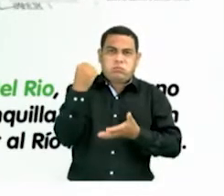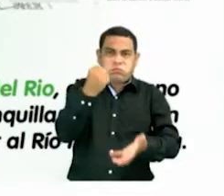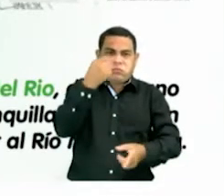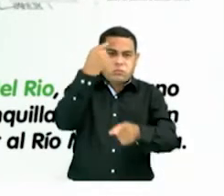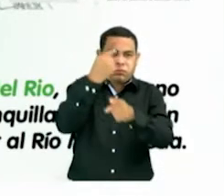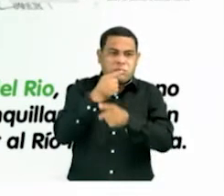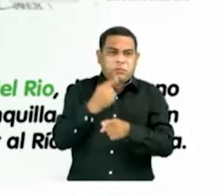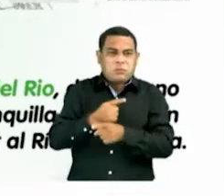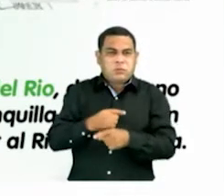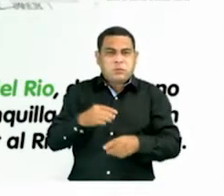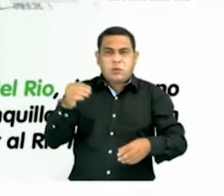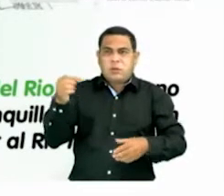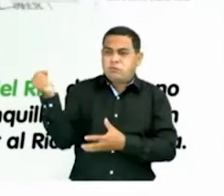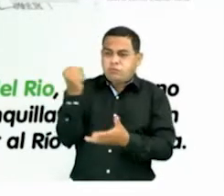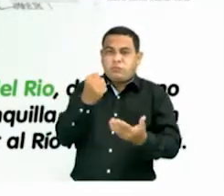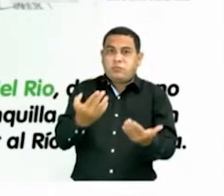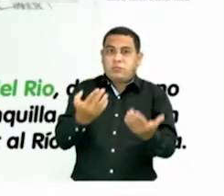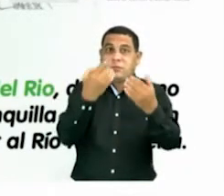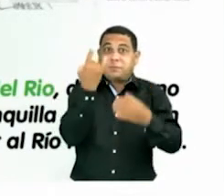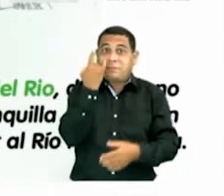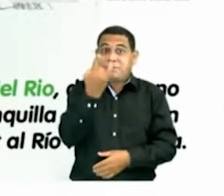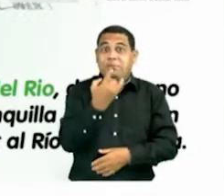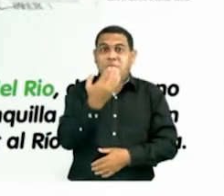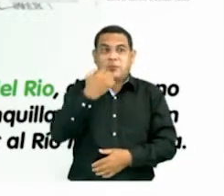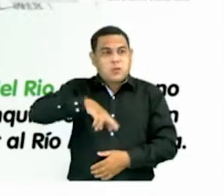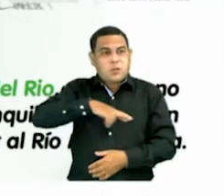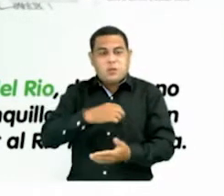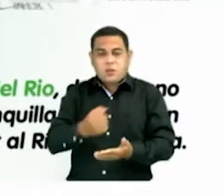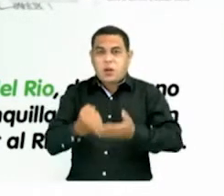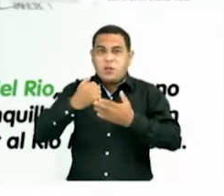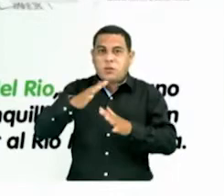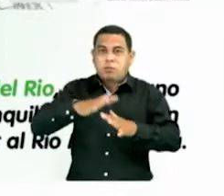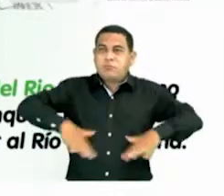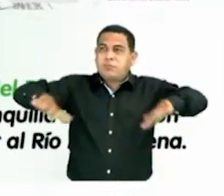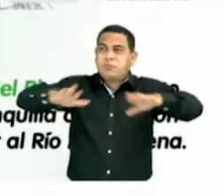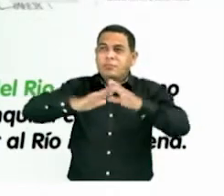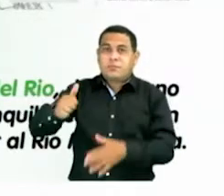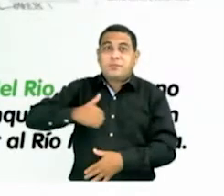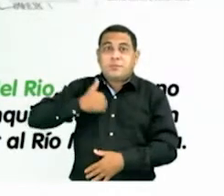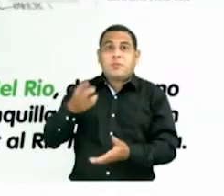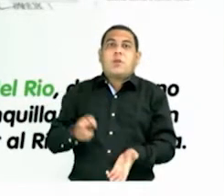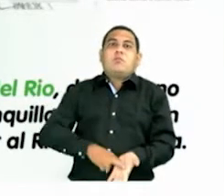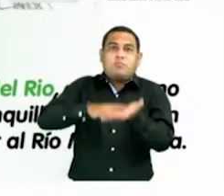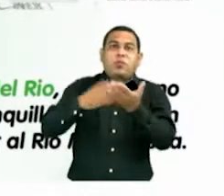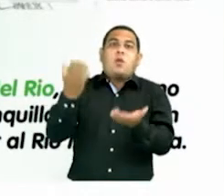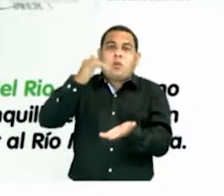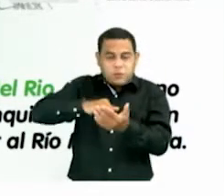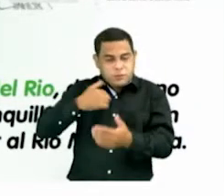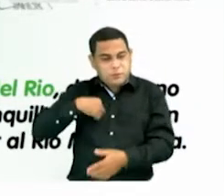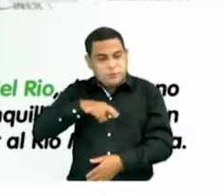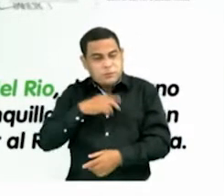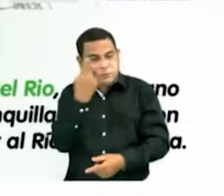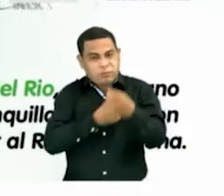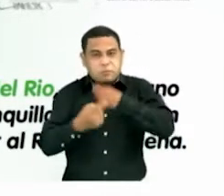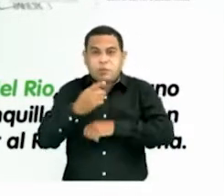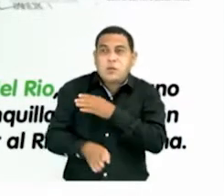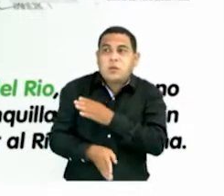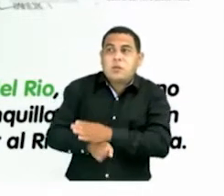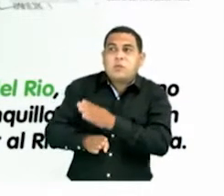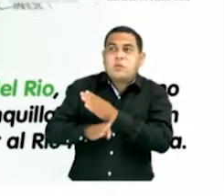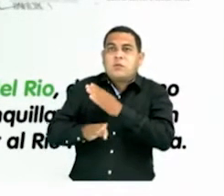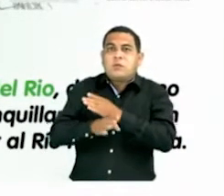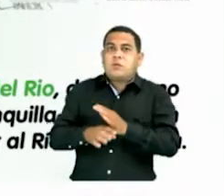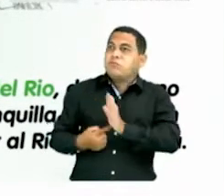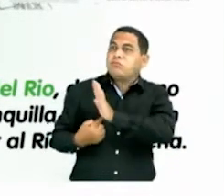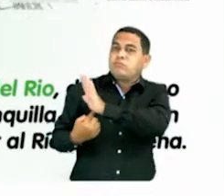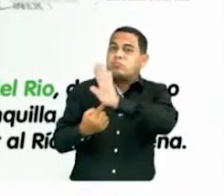interesante, pero que al mismo tiempo nos ayude a aprovechar este espacio, regenerarlo y crear o seguir creando un